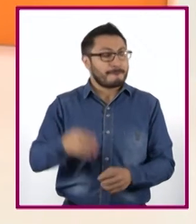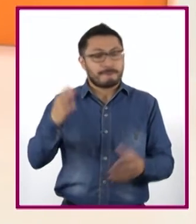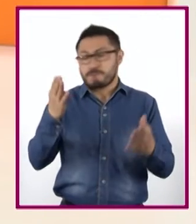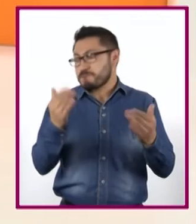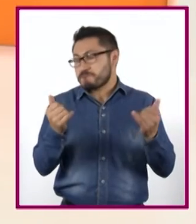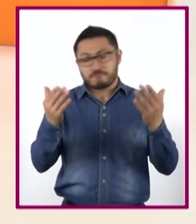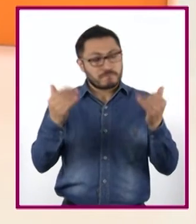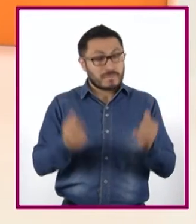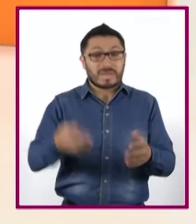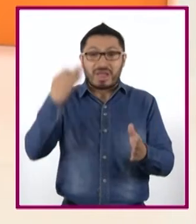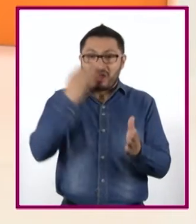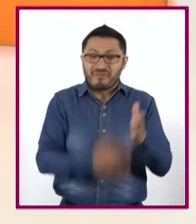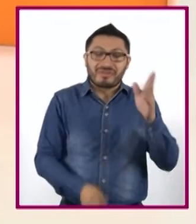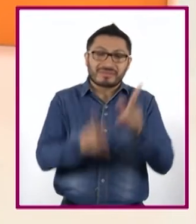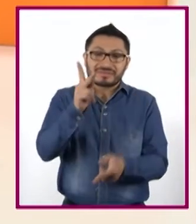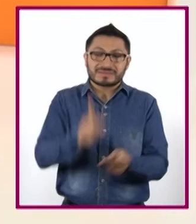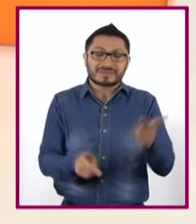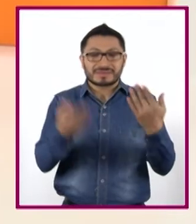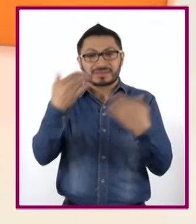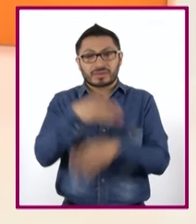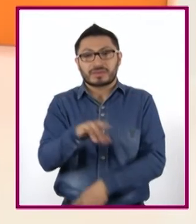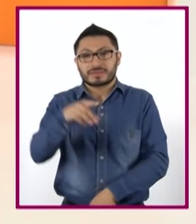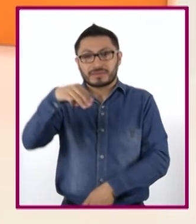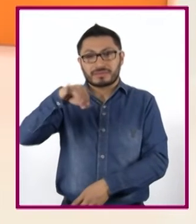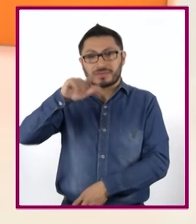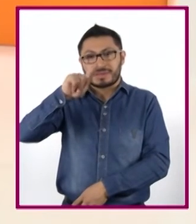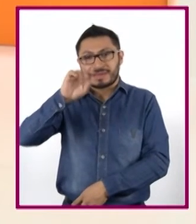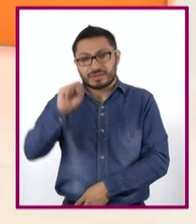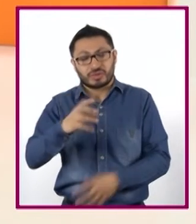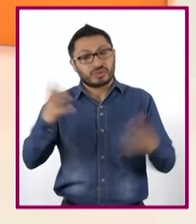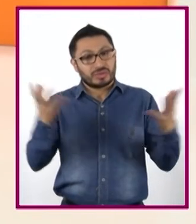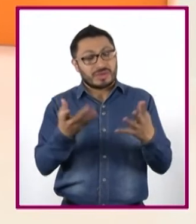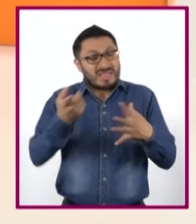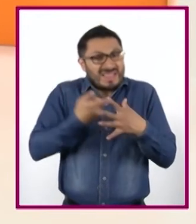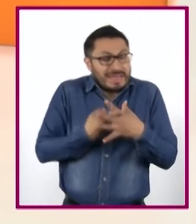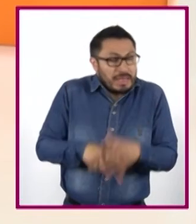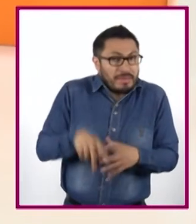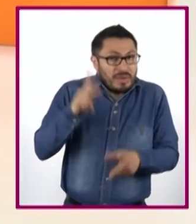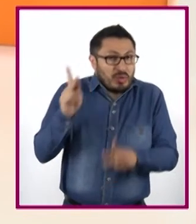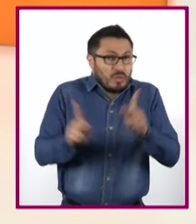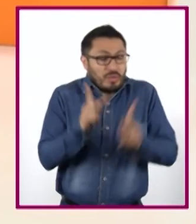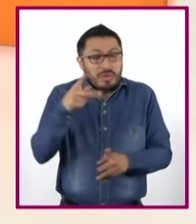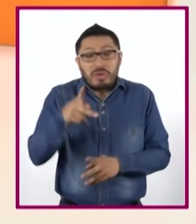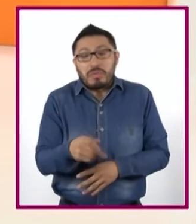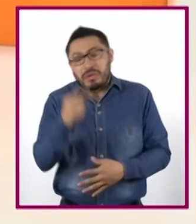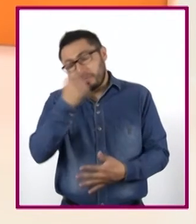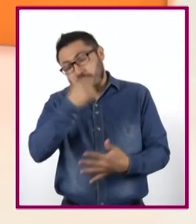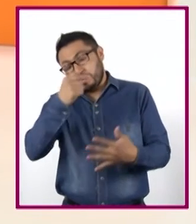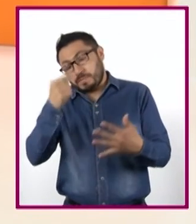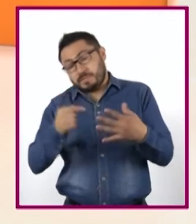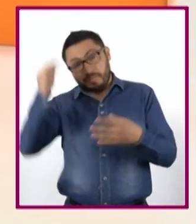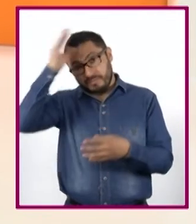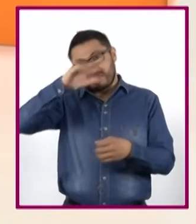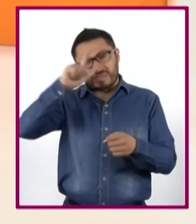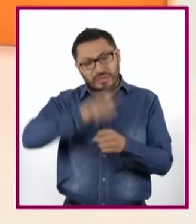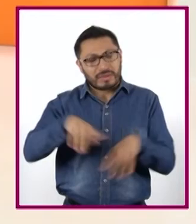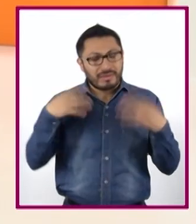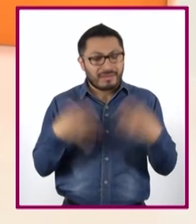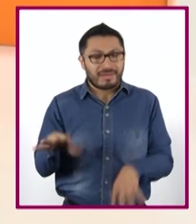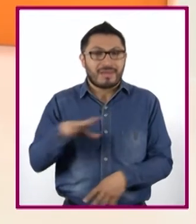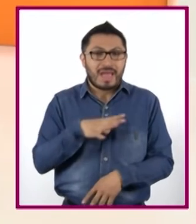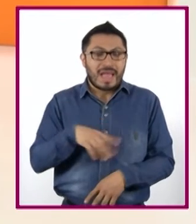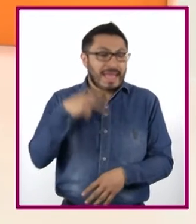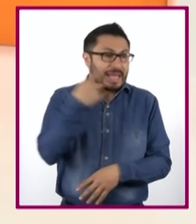hablado sobre los mitos de creación de estos pueblos, pero cada una de estas culturas tienen sus